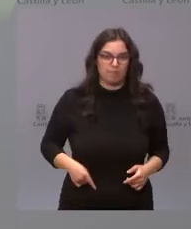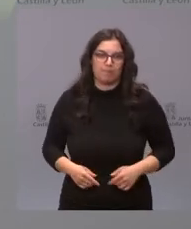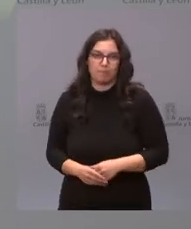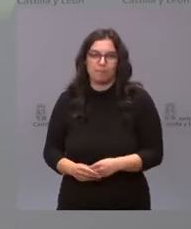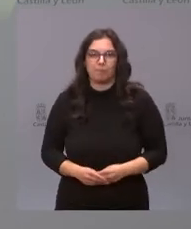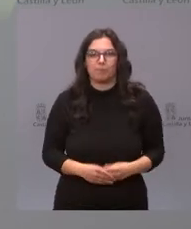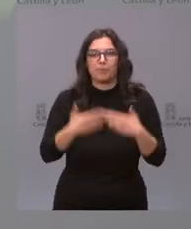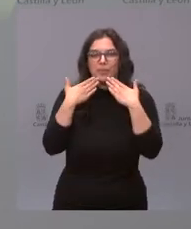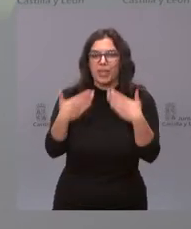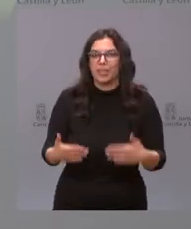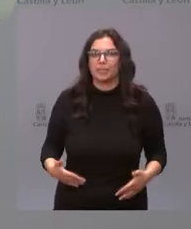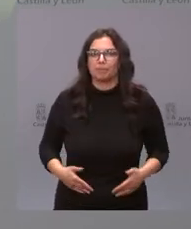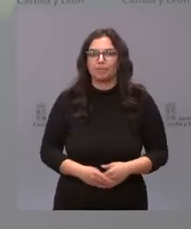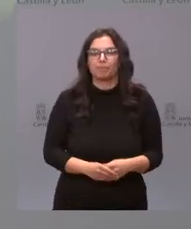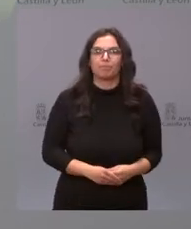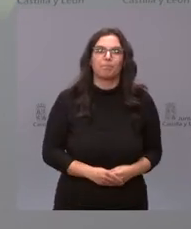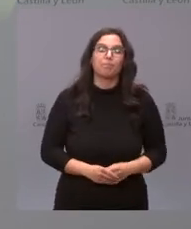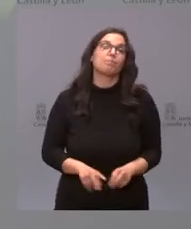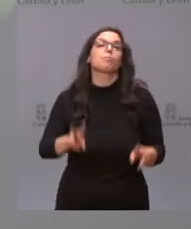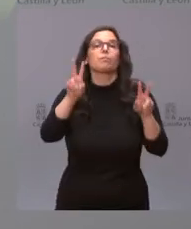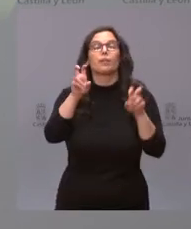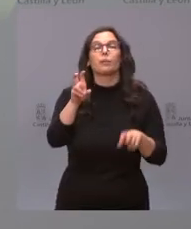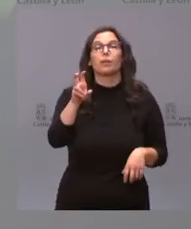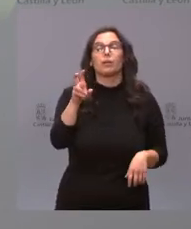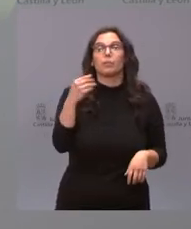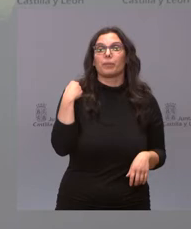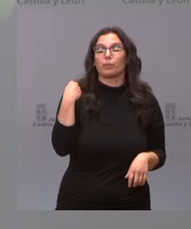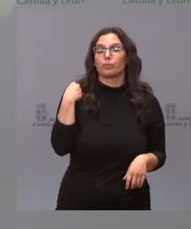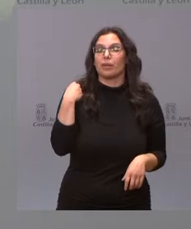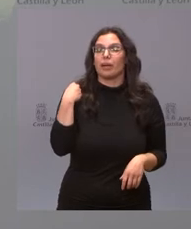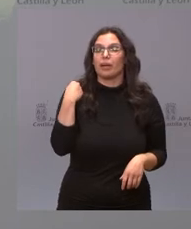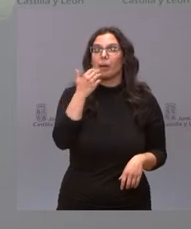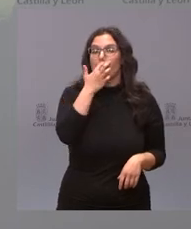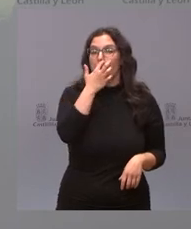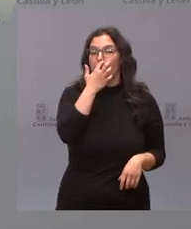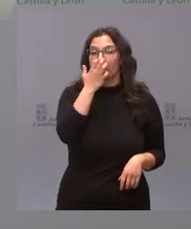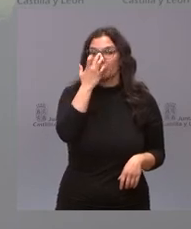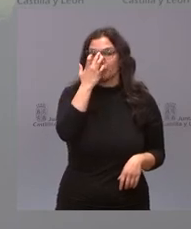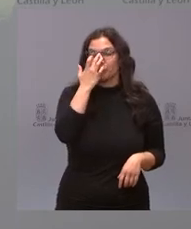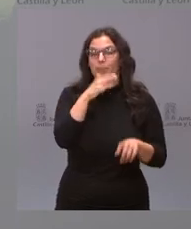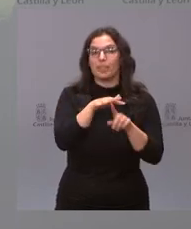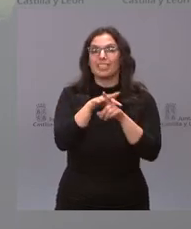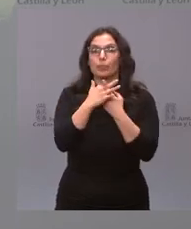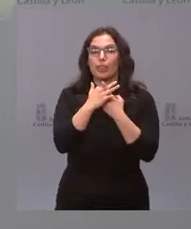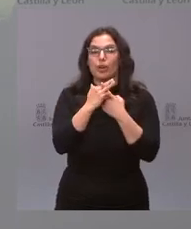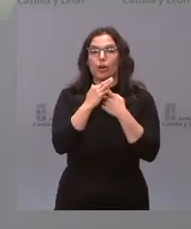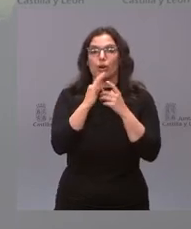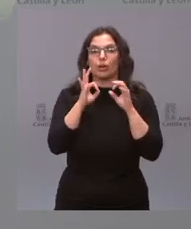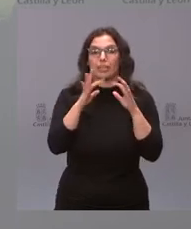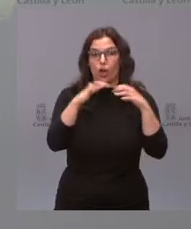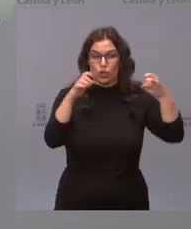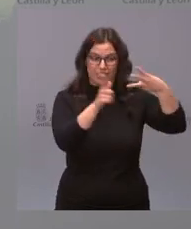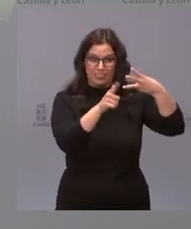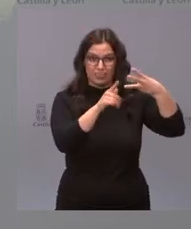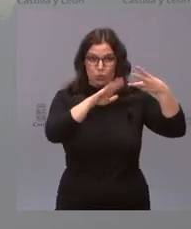bueno respecto de la pregunta que ha mencionado la situación de las cortes de